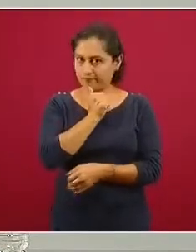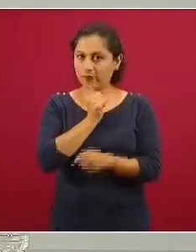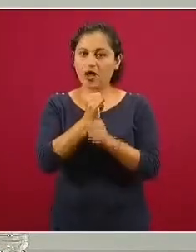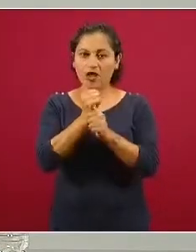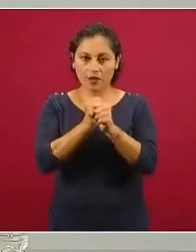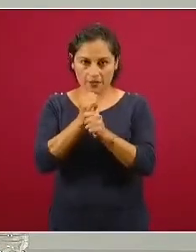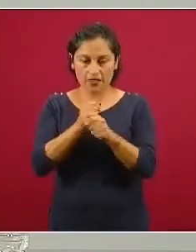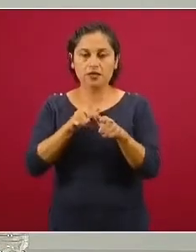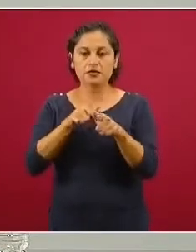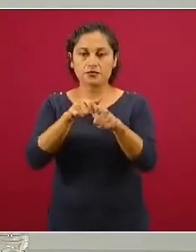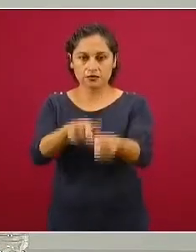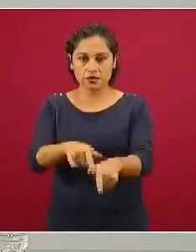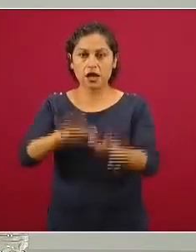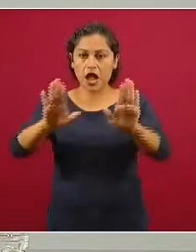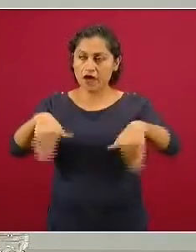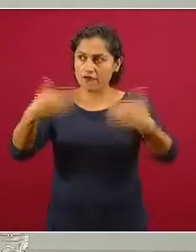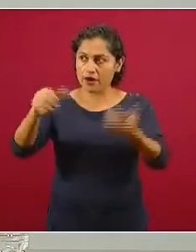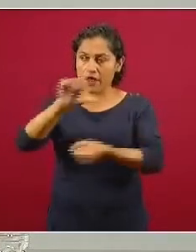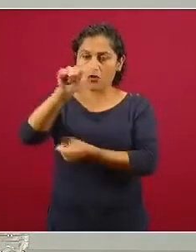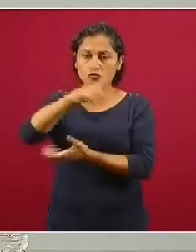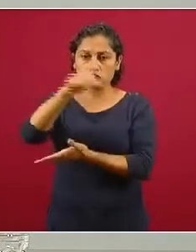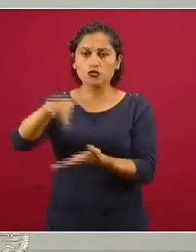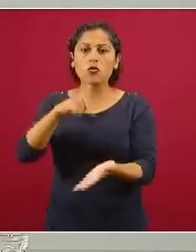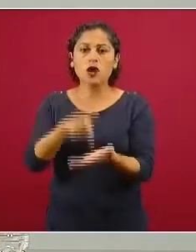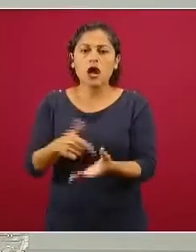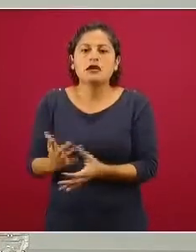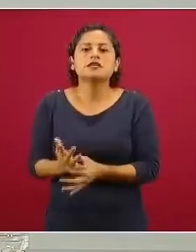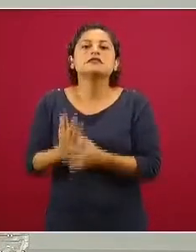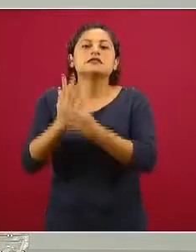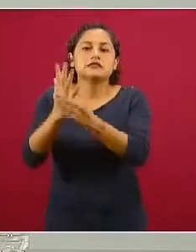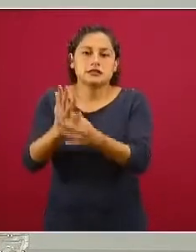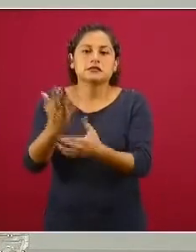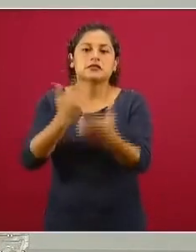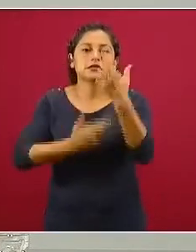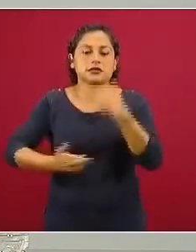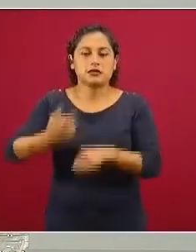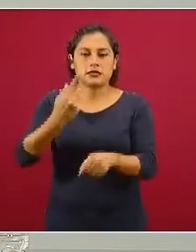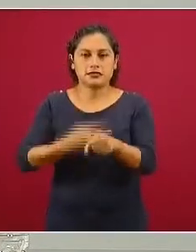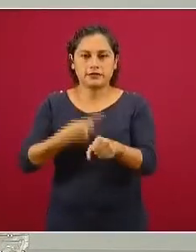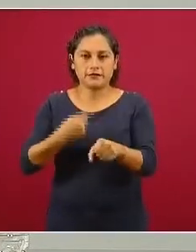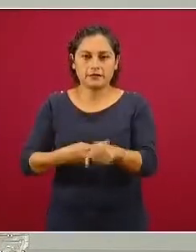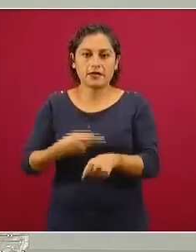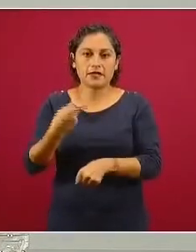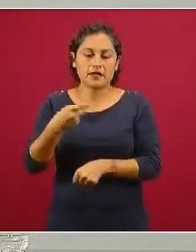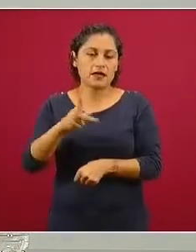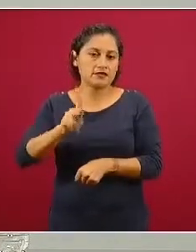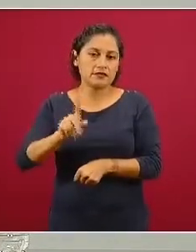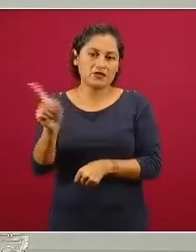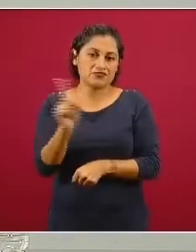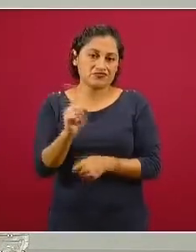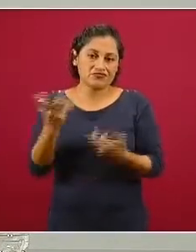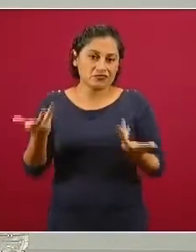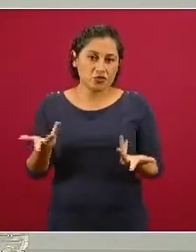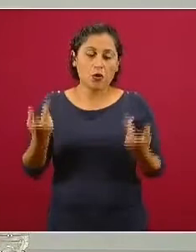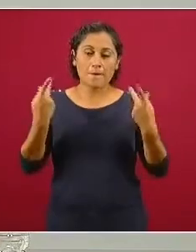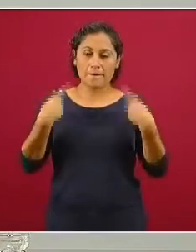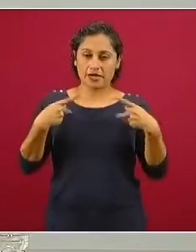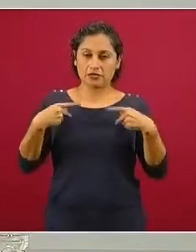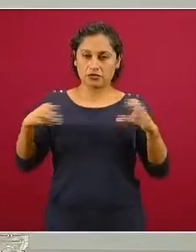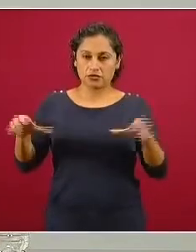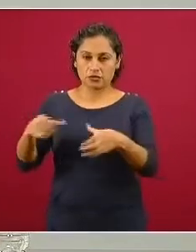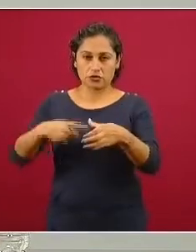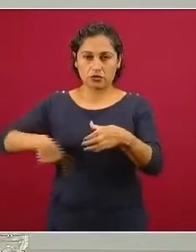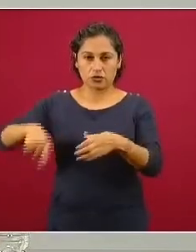otros lados. Ha sido más reportada en la comunidad científica el caso de